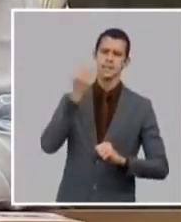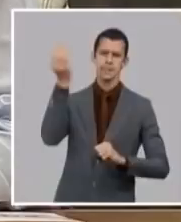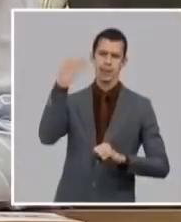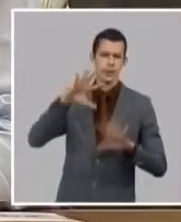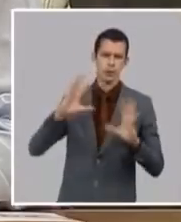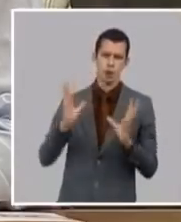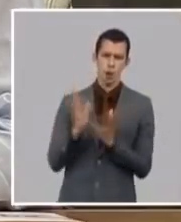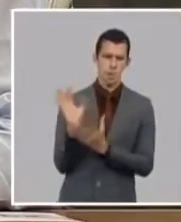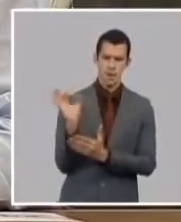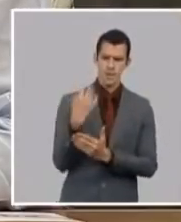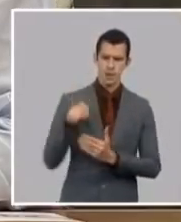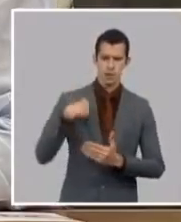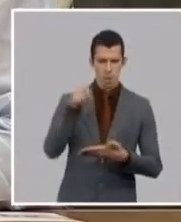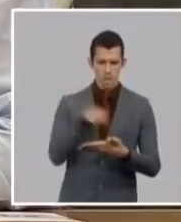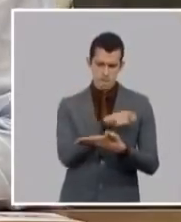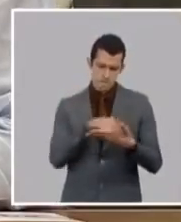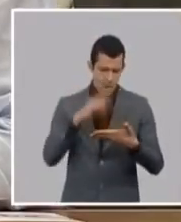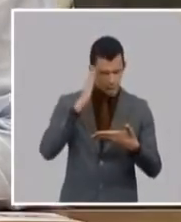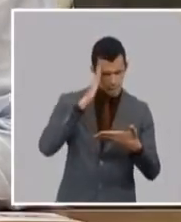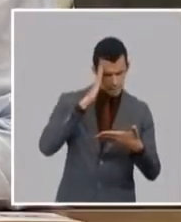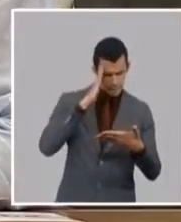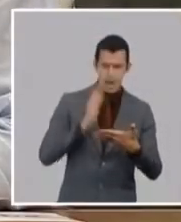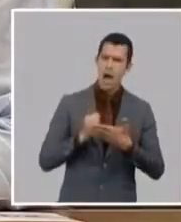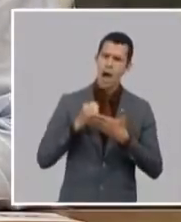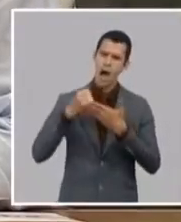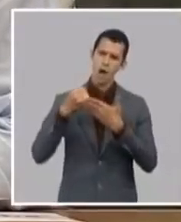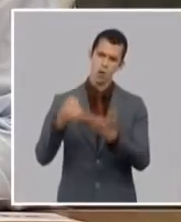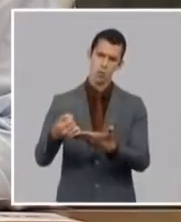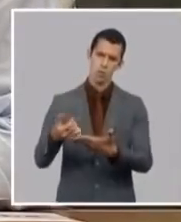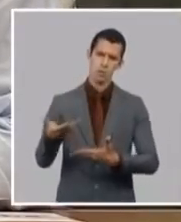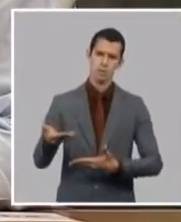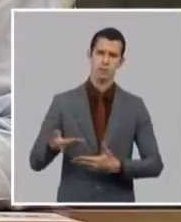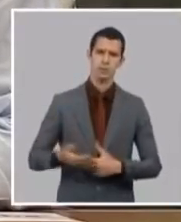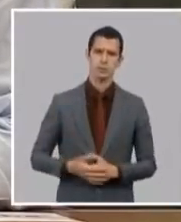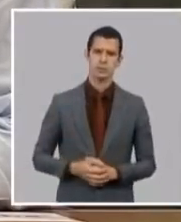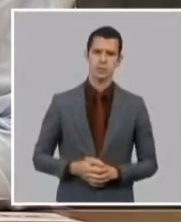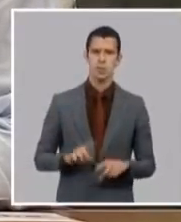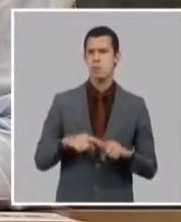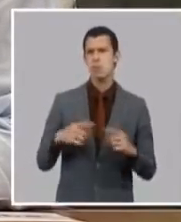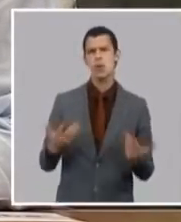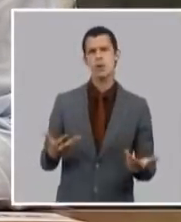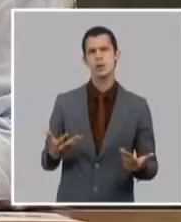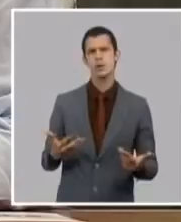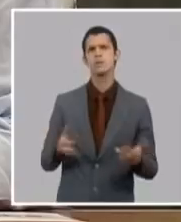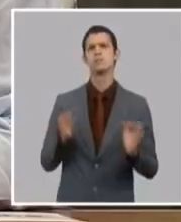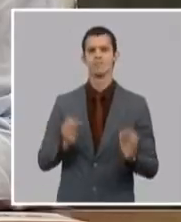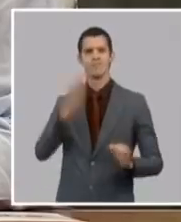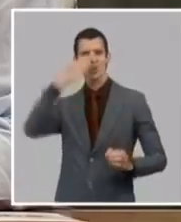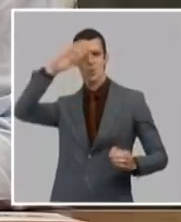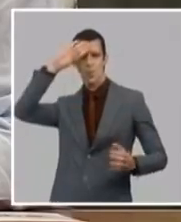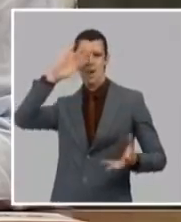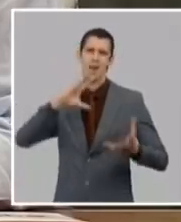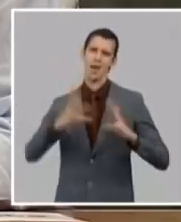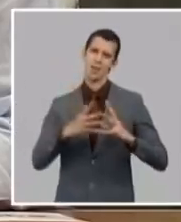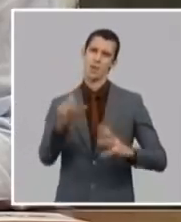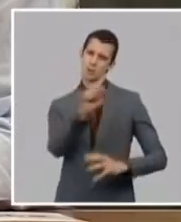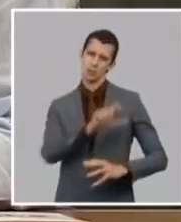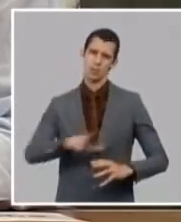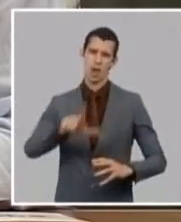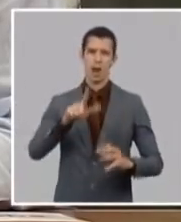superar y precisamente eso por los valores que tiene nuestro pueblo por los valores compartidos que tiene nuestra sociedad